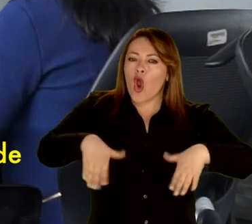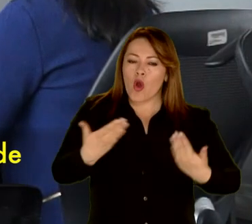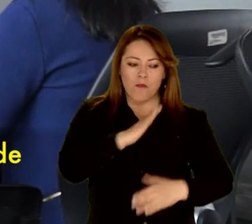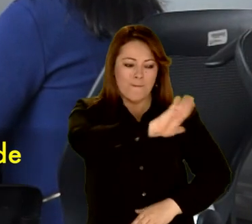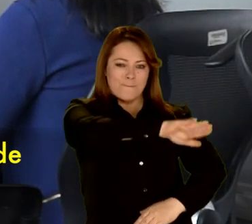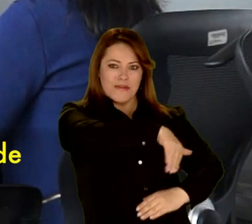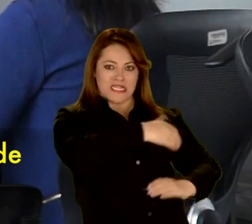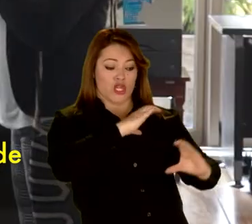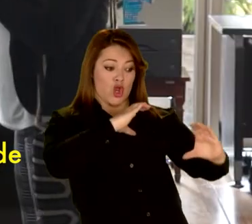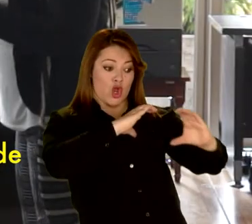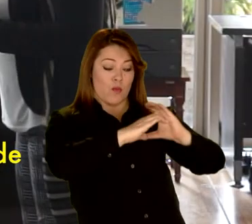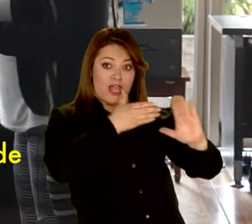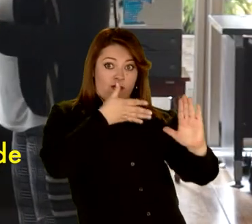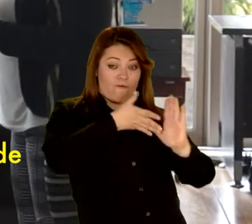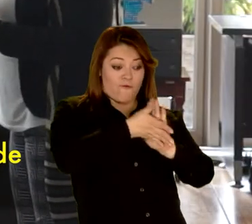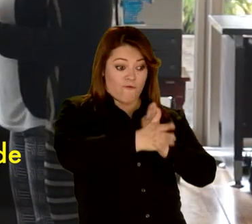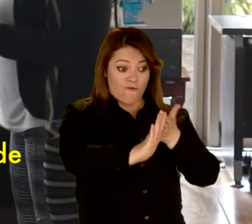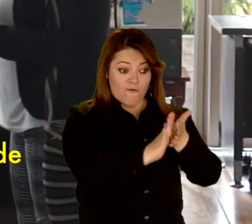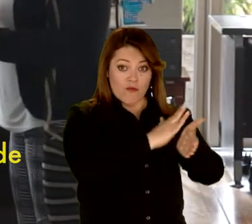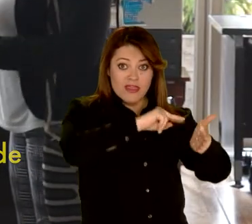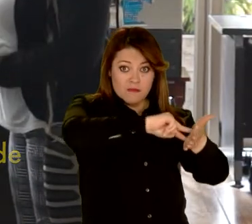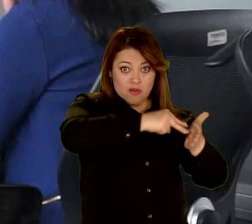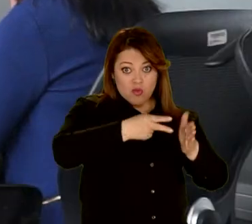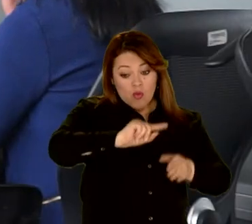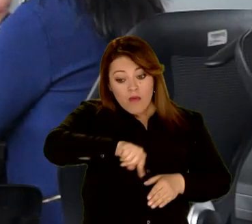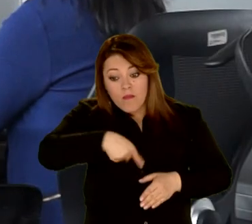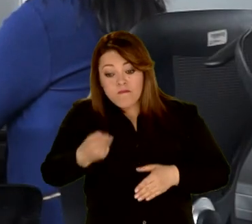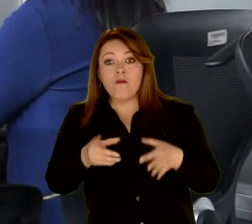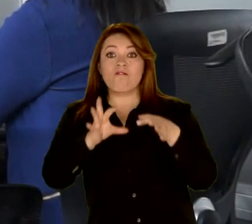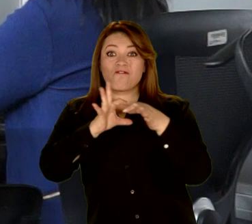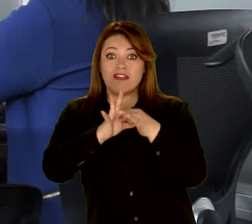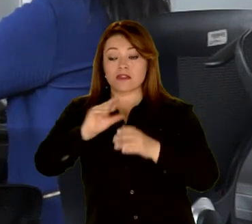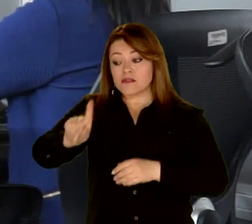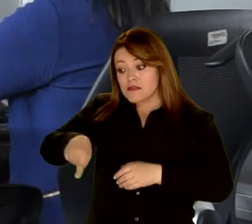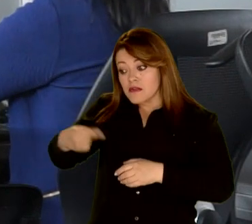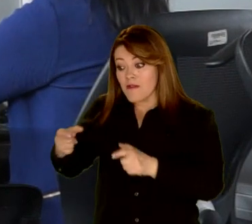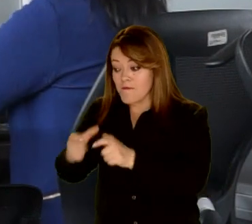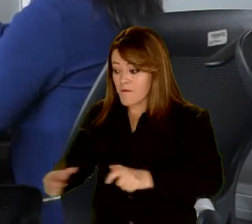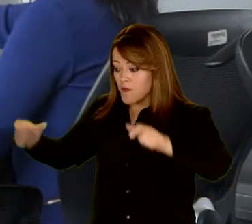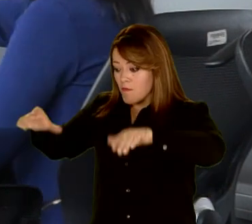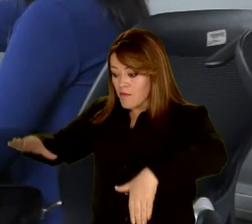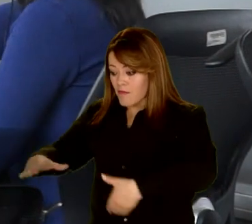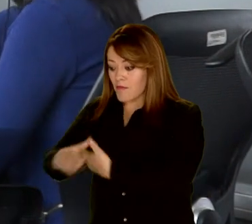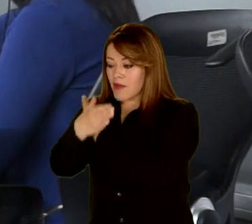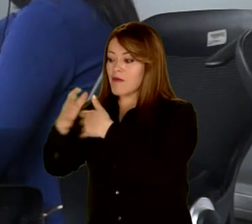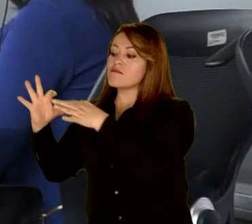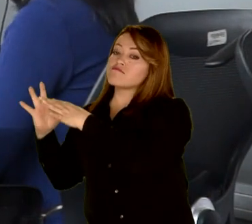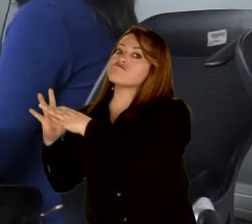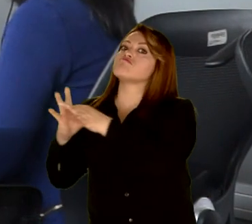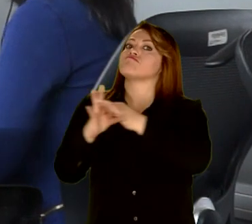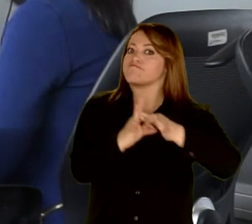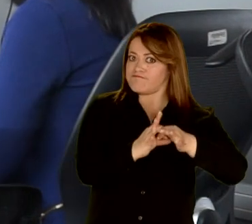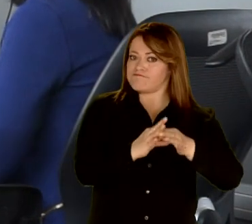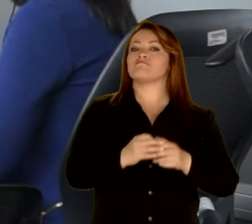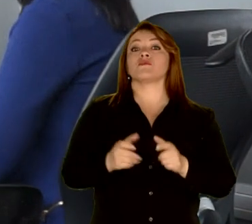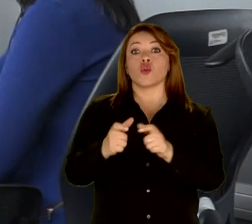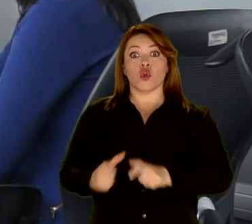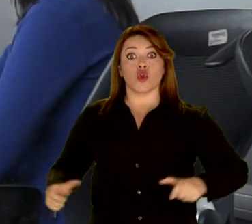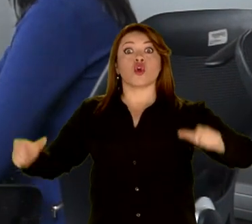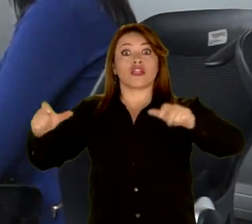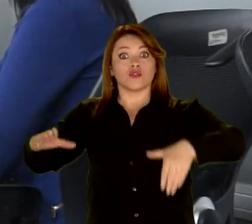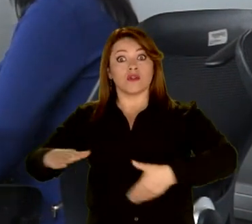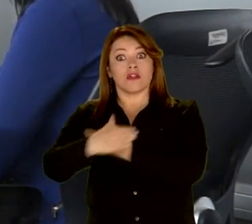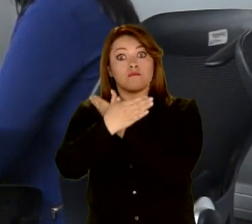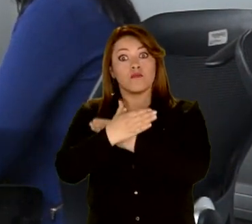resultado de la alianza con el Ministerio de Tecnologías de la Información y las Comunicaciones, MINTIC, y la Federación Nacional de Sordos, FENASCO.